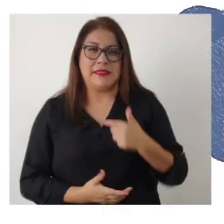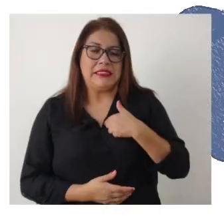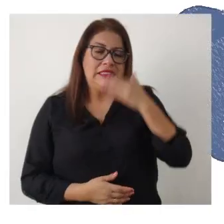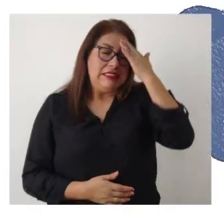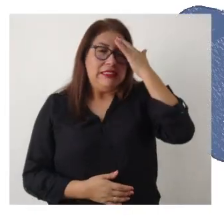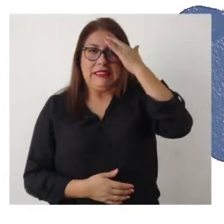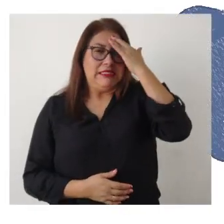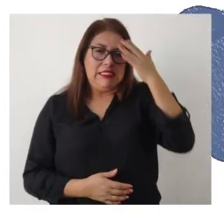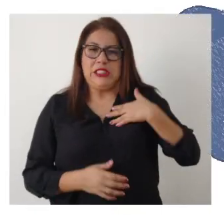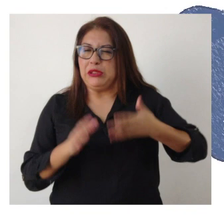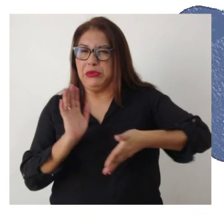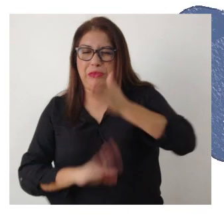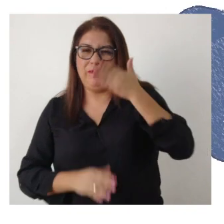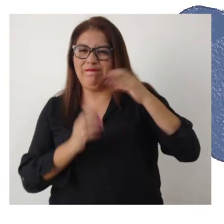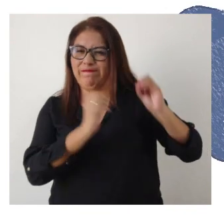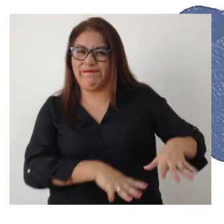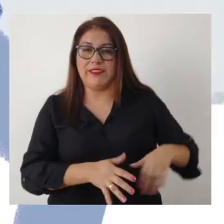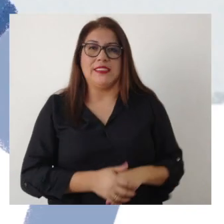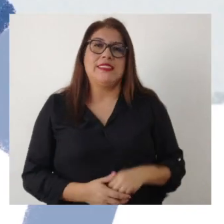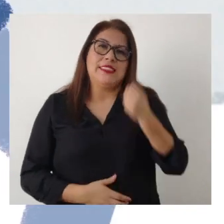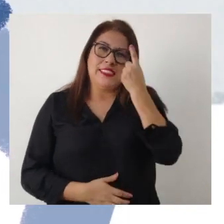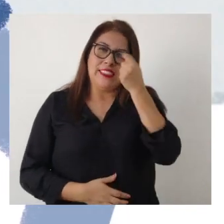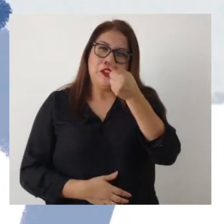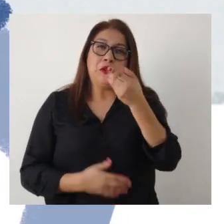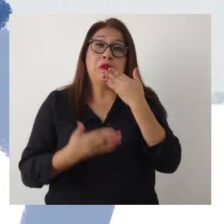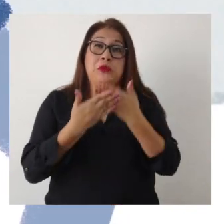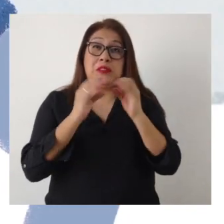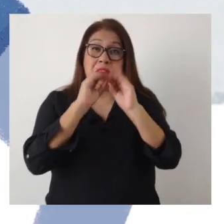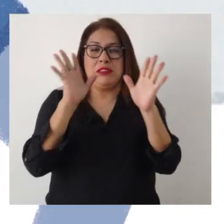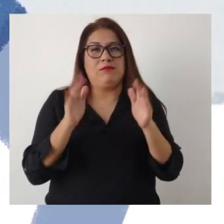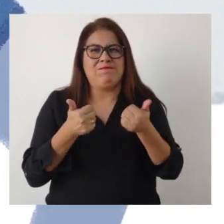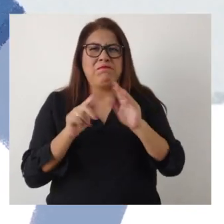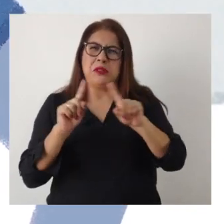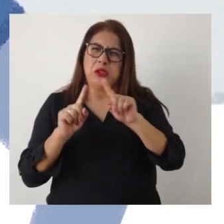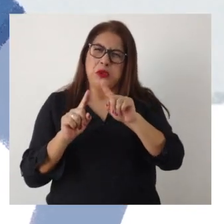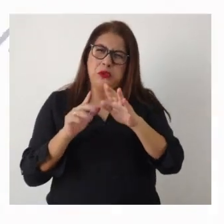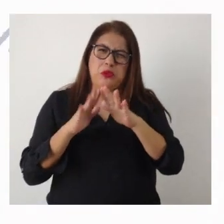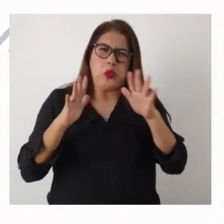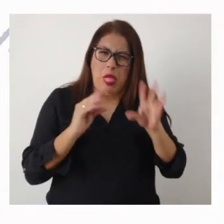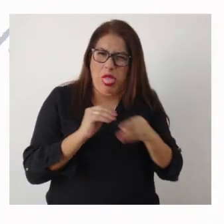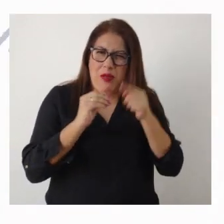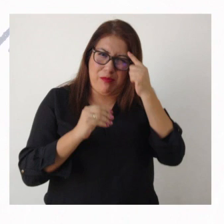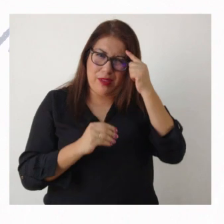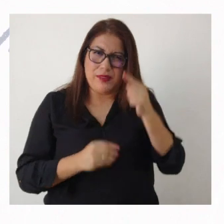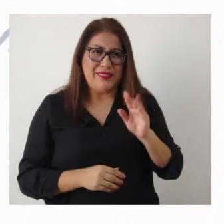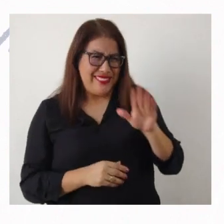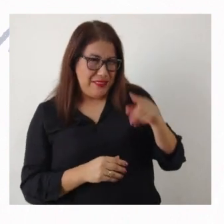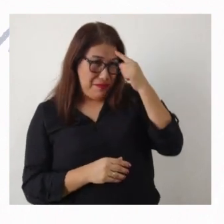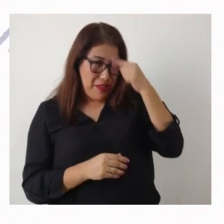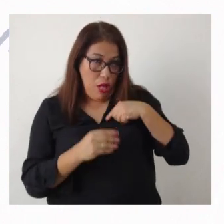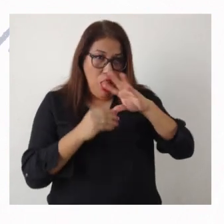No sabía qué hacer, entonces me fui. Entiendo que no fue un buen día, Lu, pero no es para tanto. ¿No es para tanto?